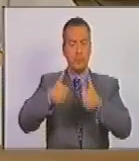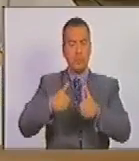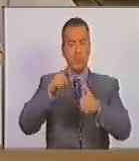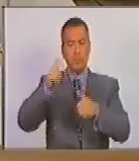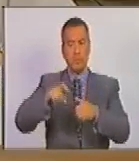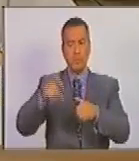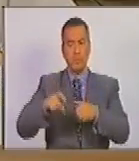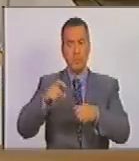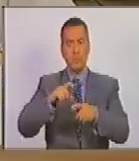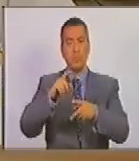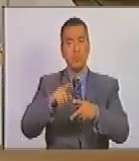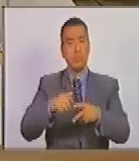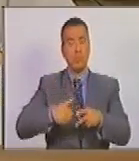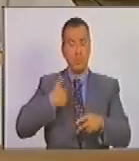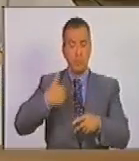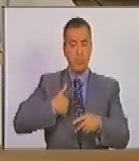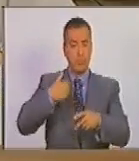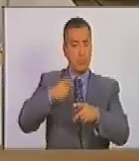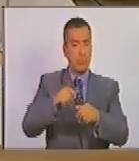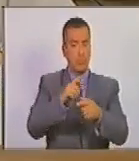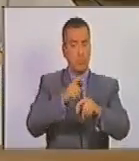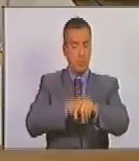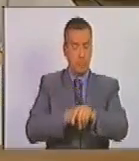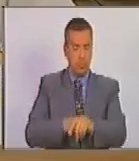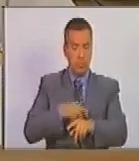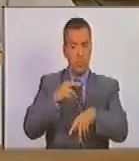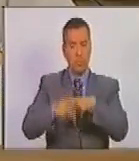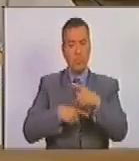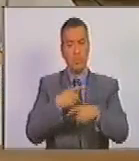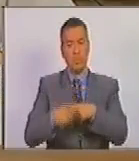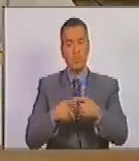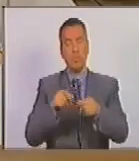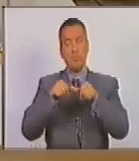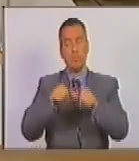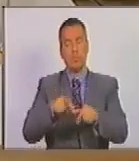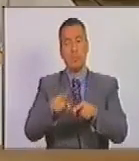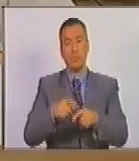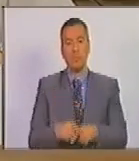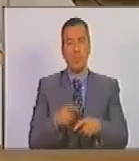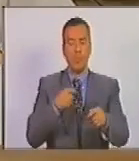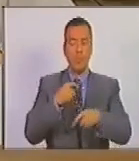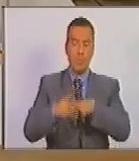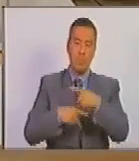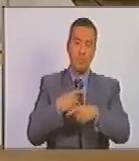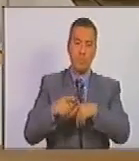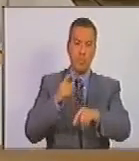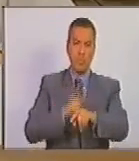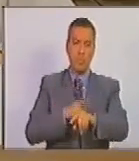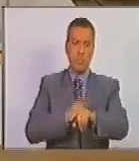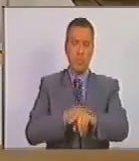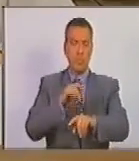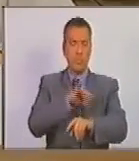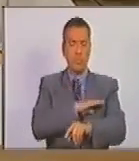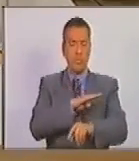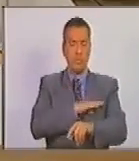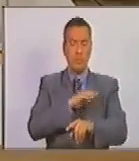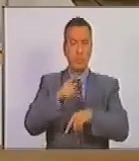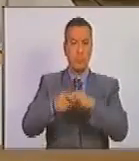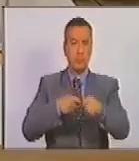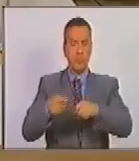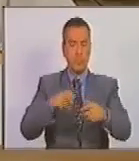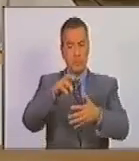necesidades del aprovechamiento de carácter cíclico o estacional o por procesos temporales propios de la actividad